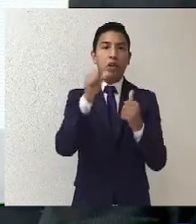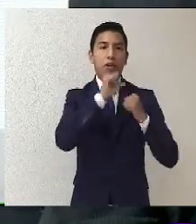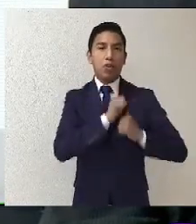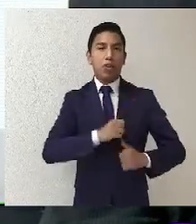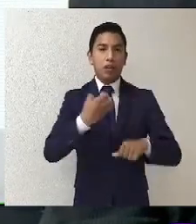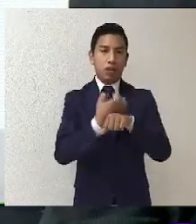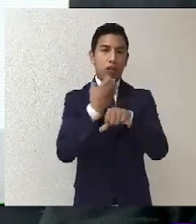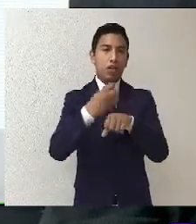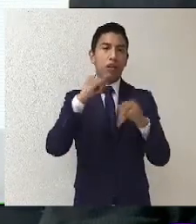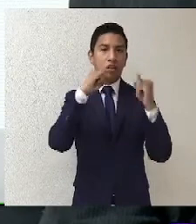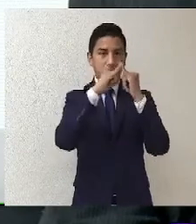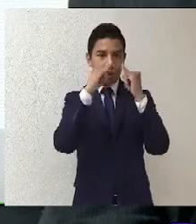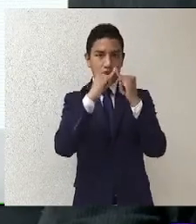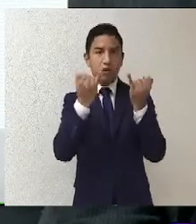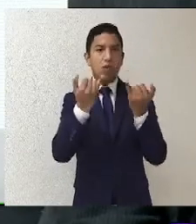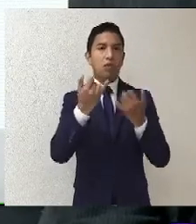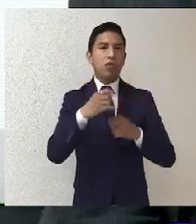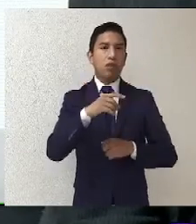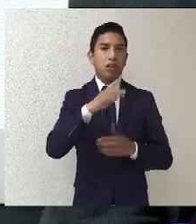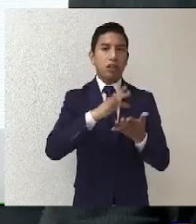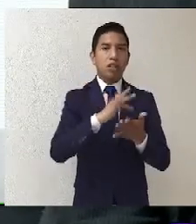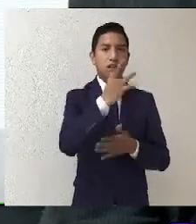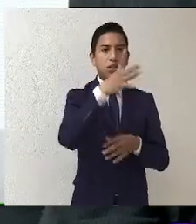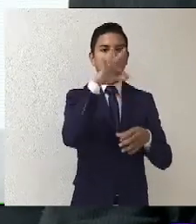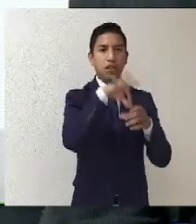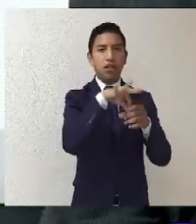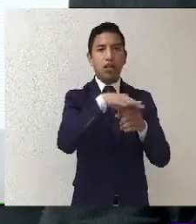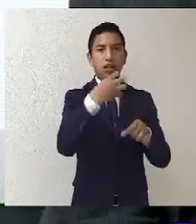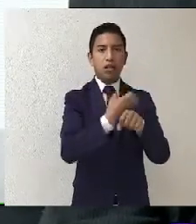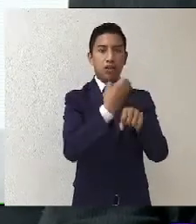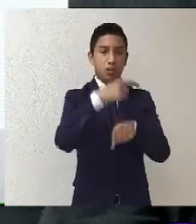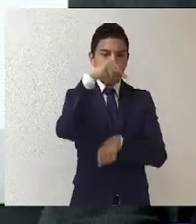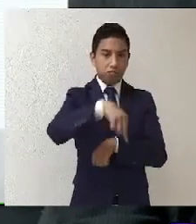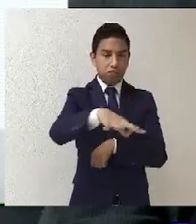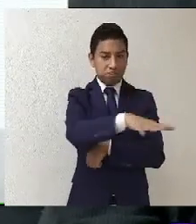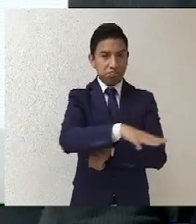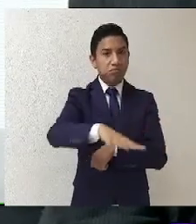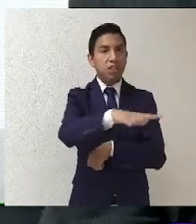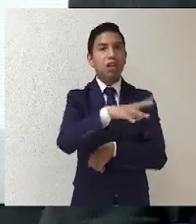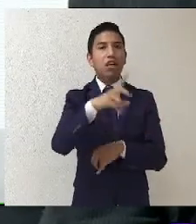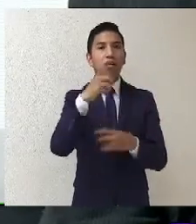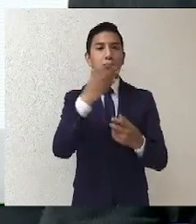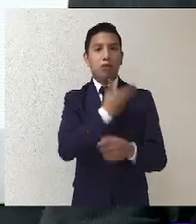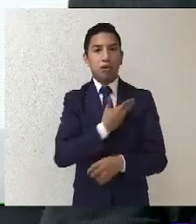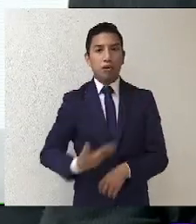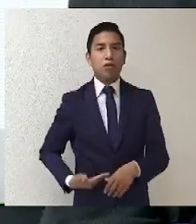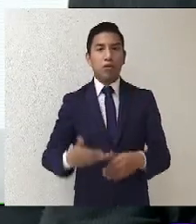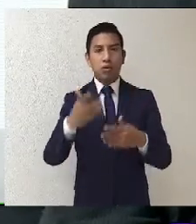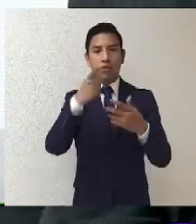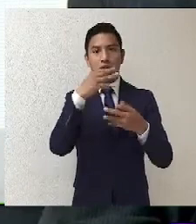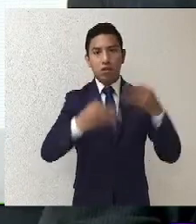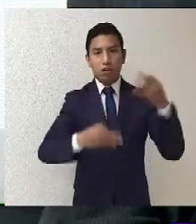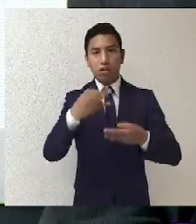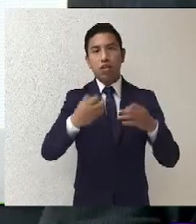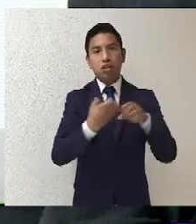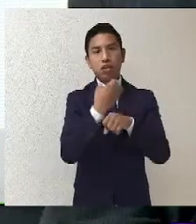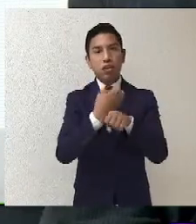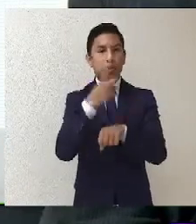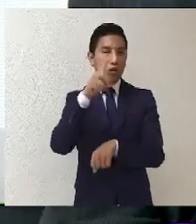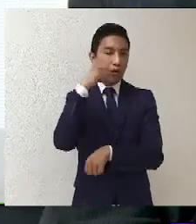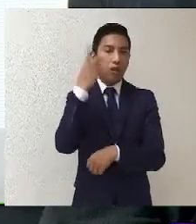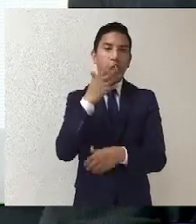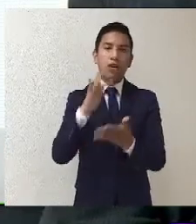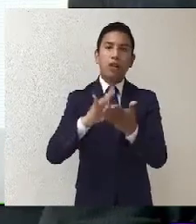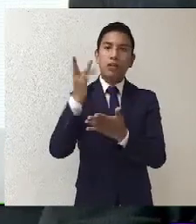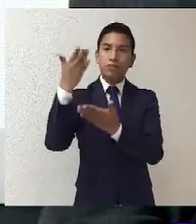gracias al Instituto Electoral del Estado. Muchas gracias, presidenta del Tribunal Electoral del Estado de Durango, por estar